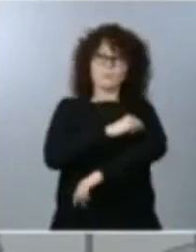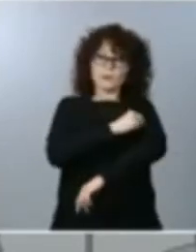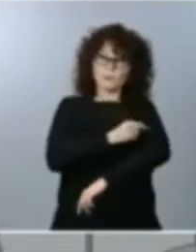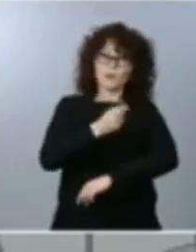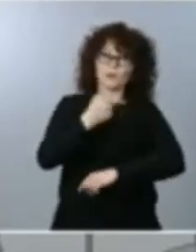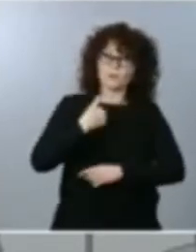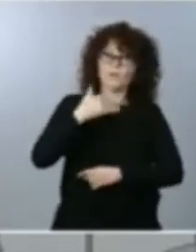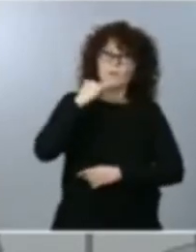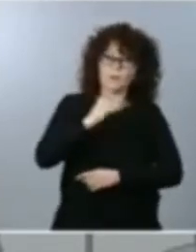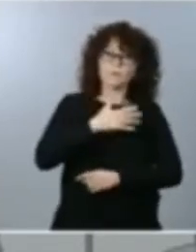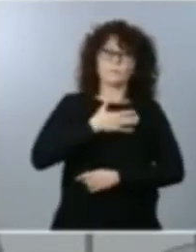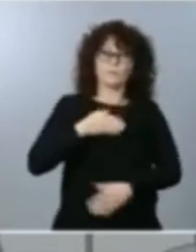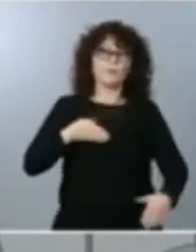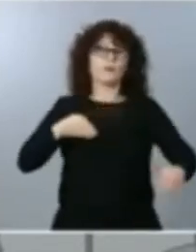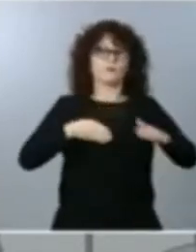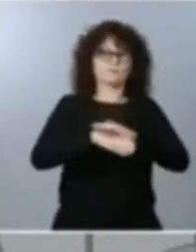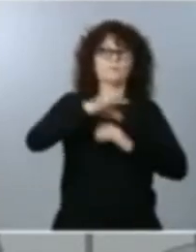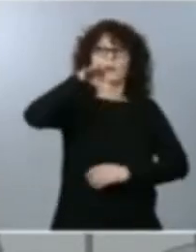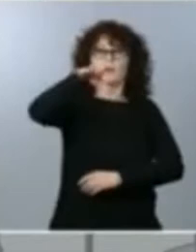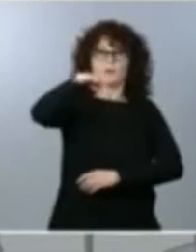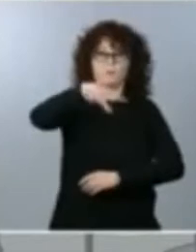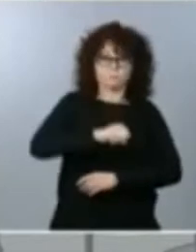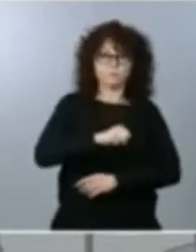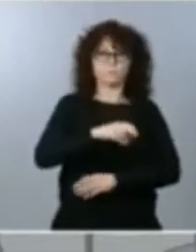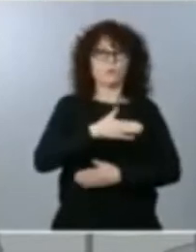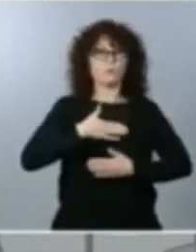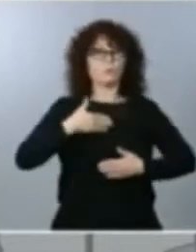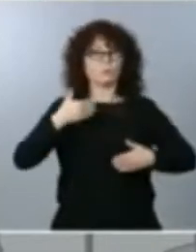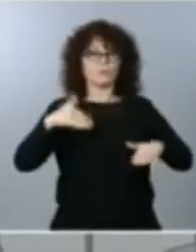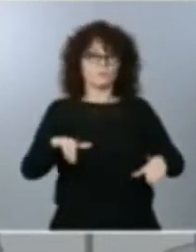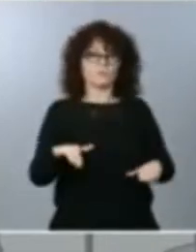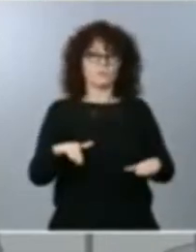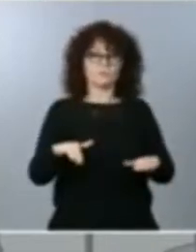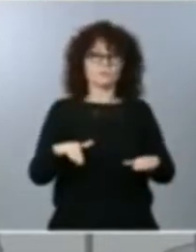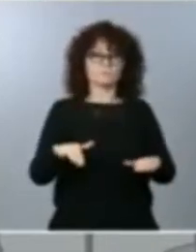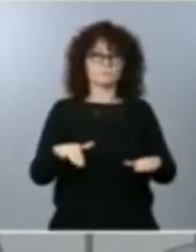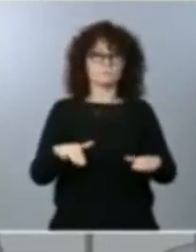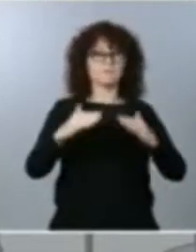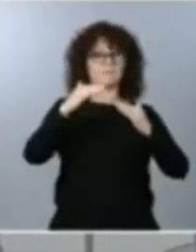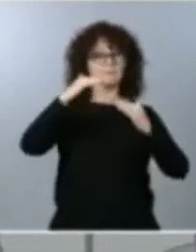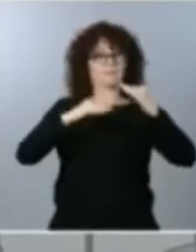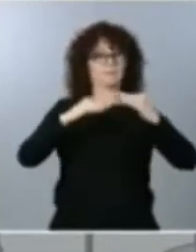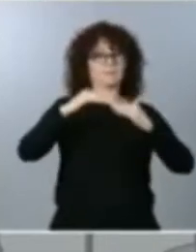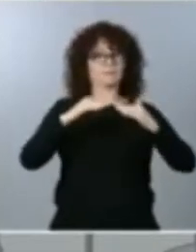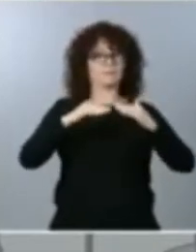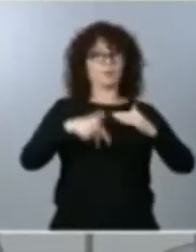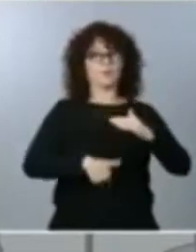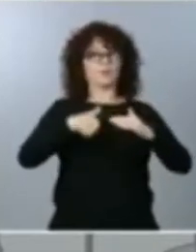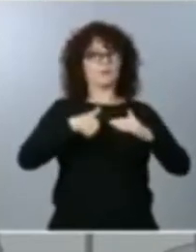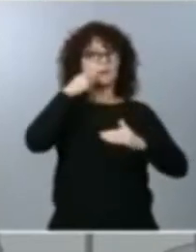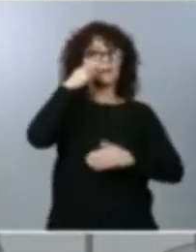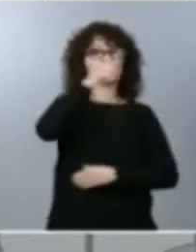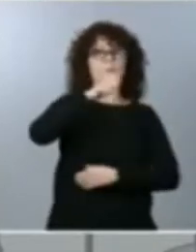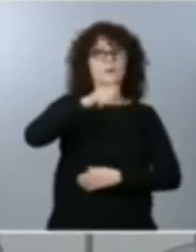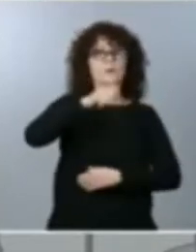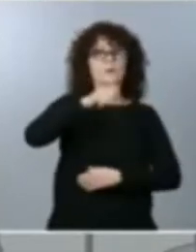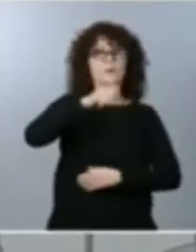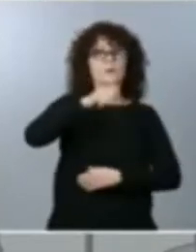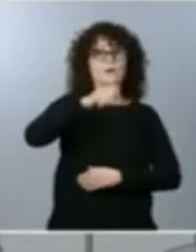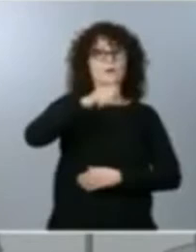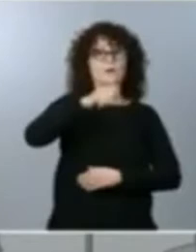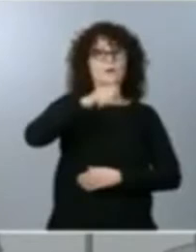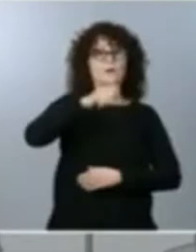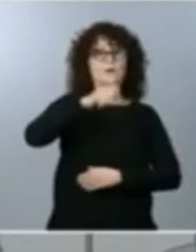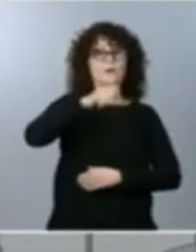asequible, también desde un punto de vista equitativo para el conjunto de la humanidad, vivan donde vivan en el país que se